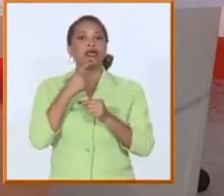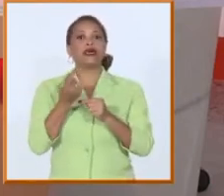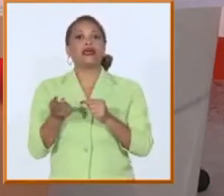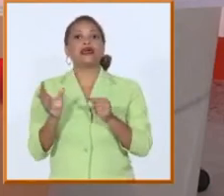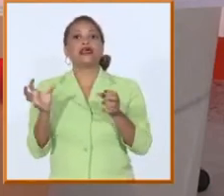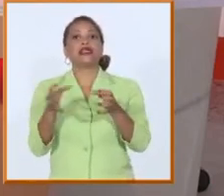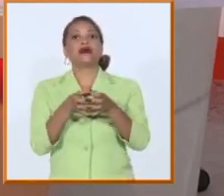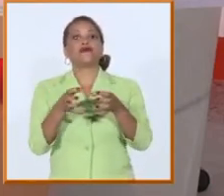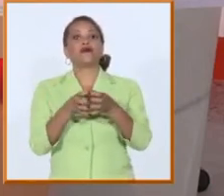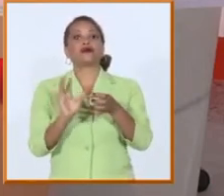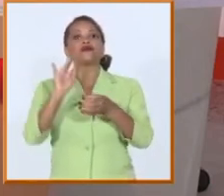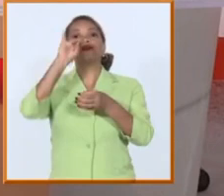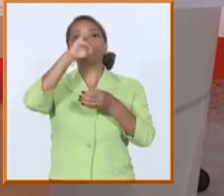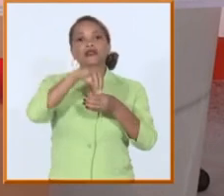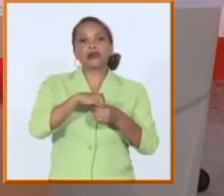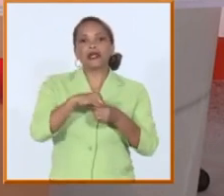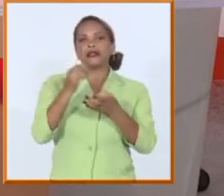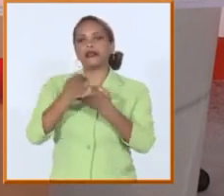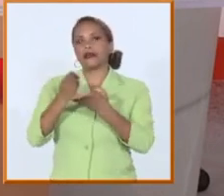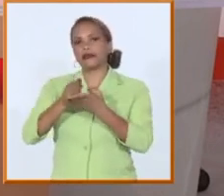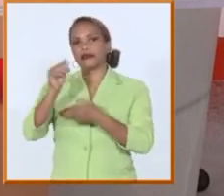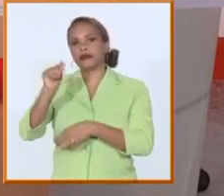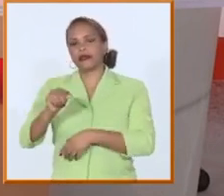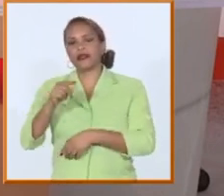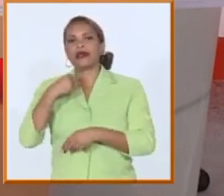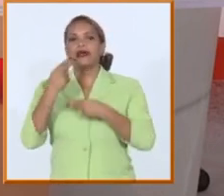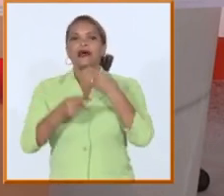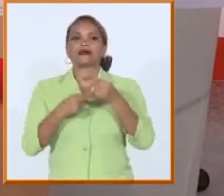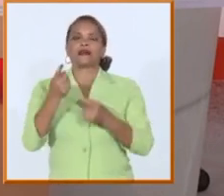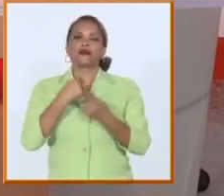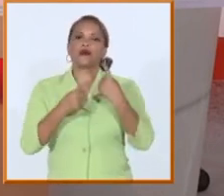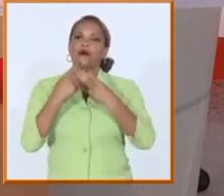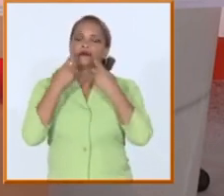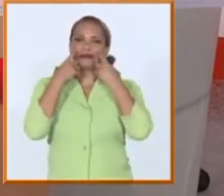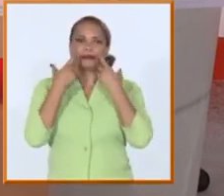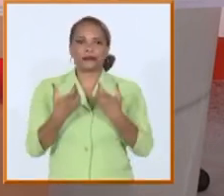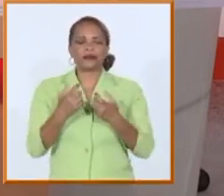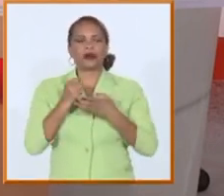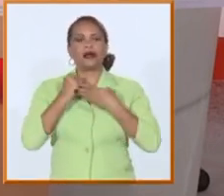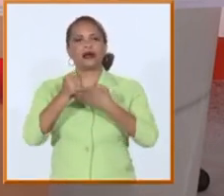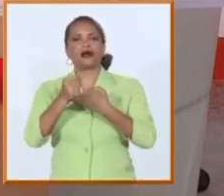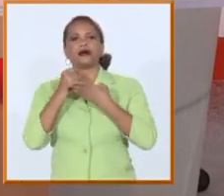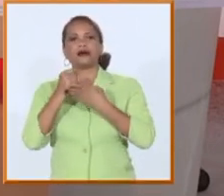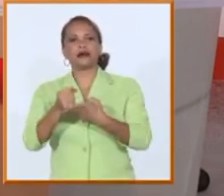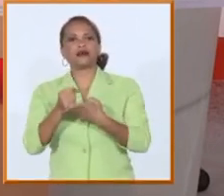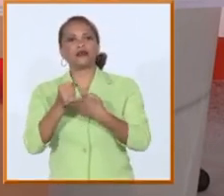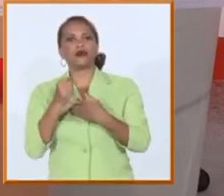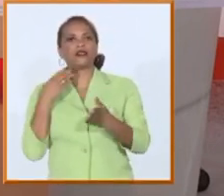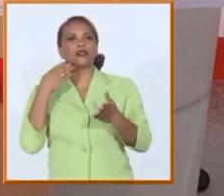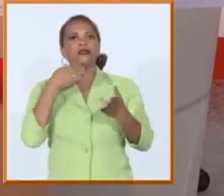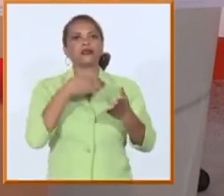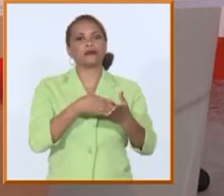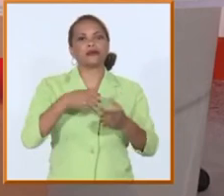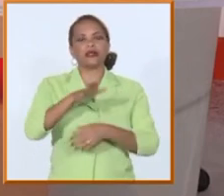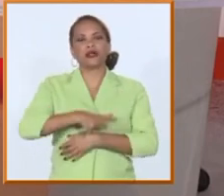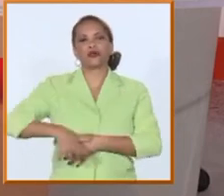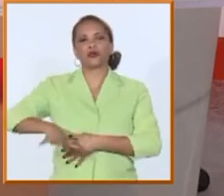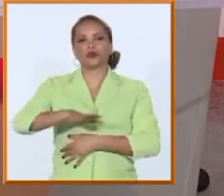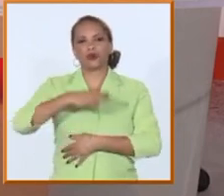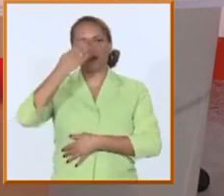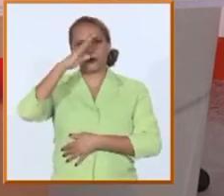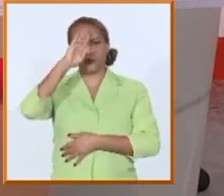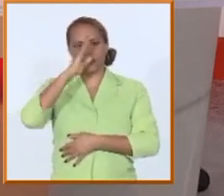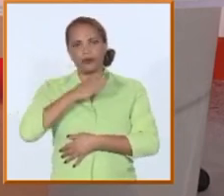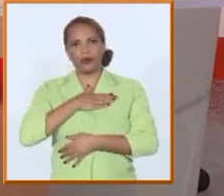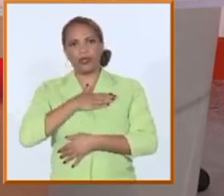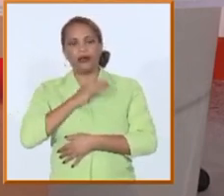de los muchachos haciendo una labor práctica útil que aporta directamente a la sociedad cubana y